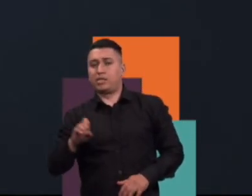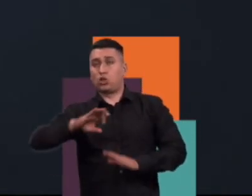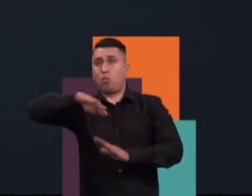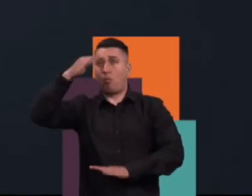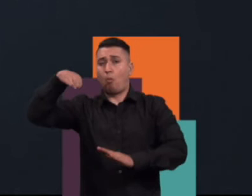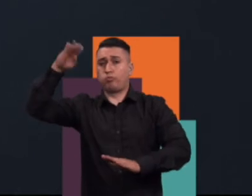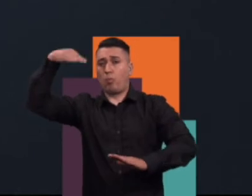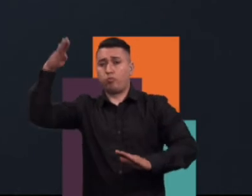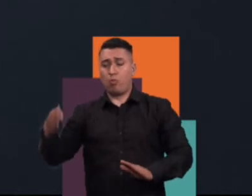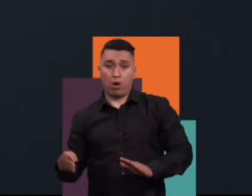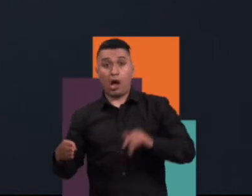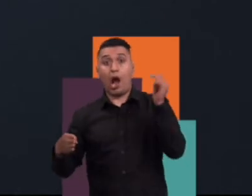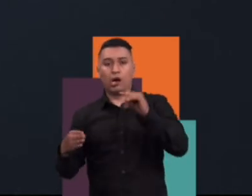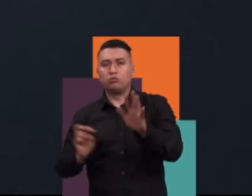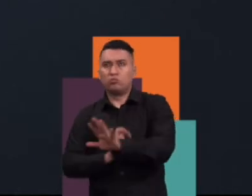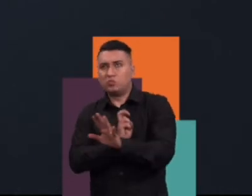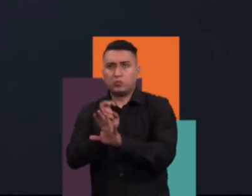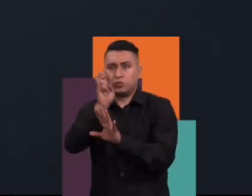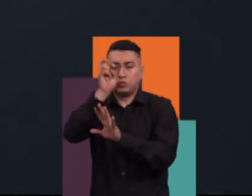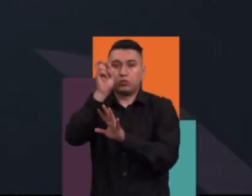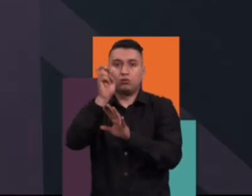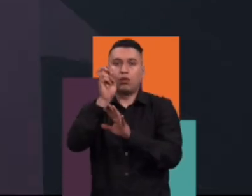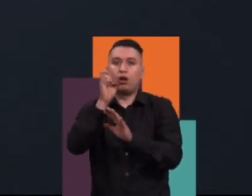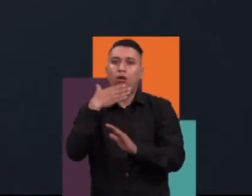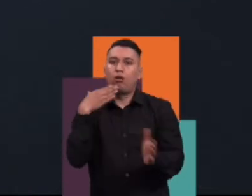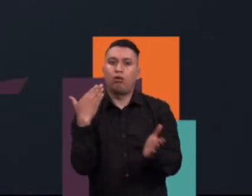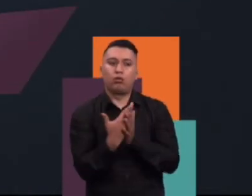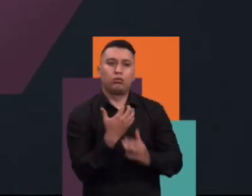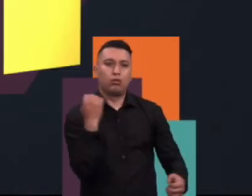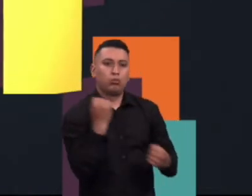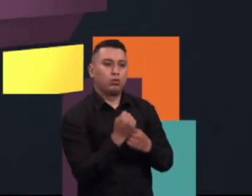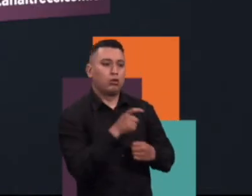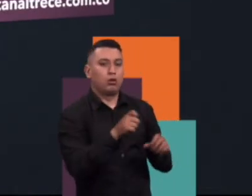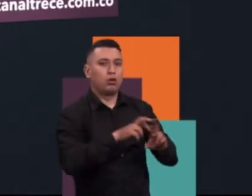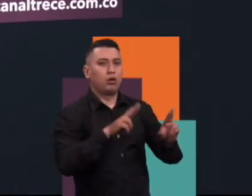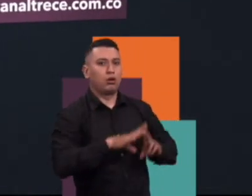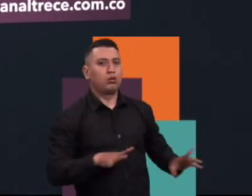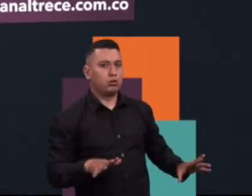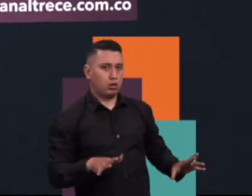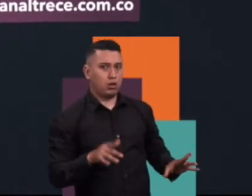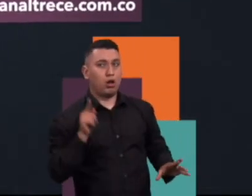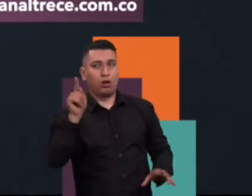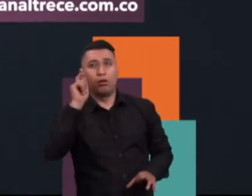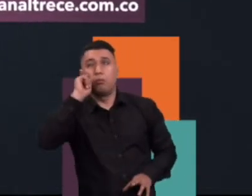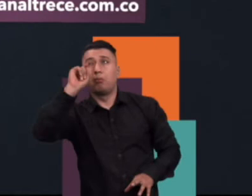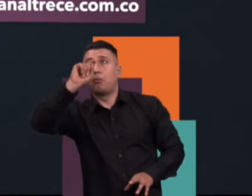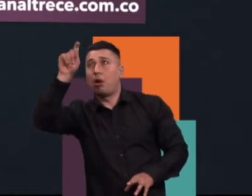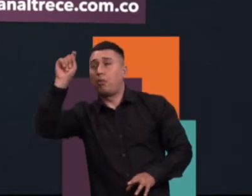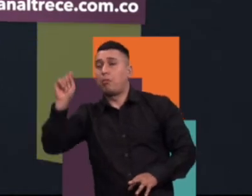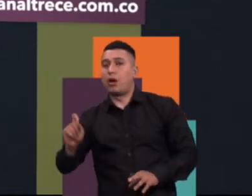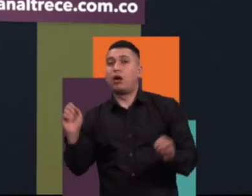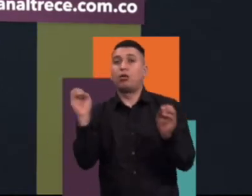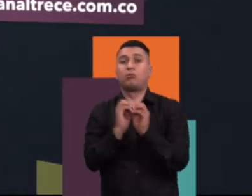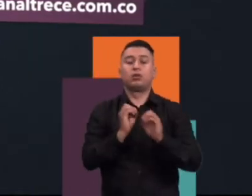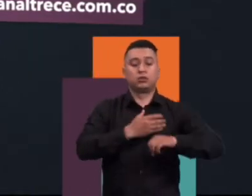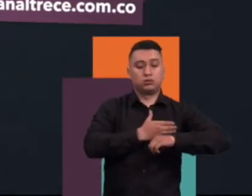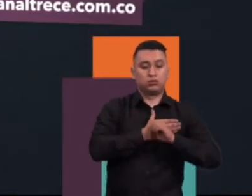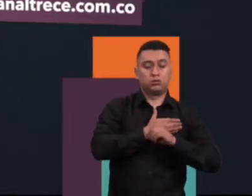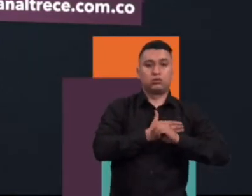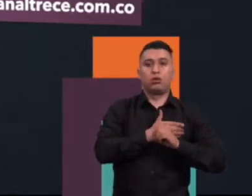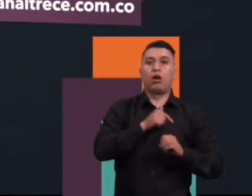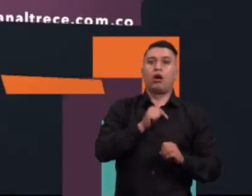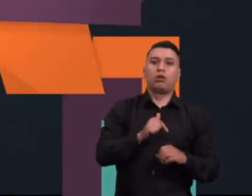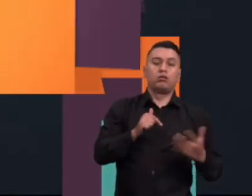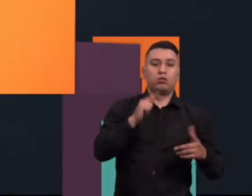permitido una visión muy particular y personal de la aventura. También el Instagram con la